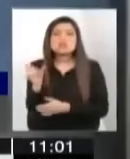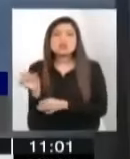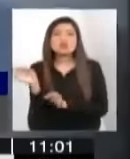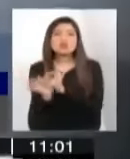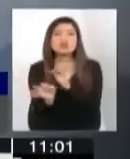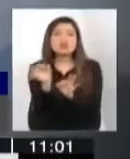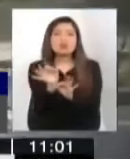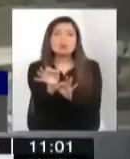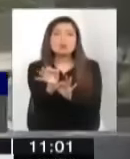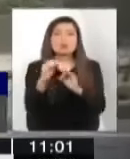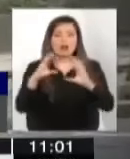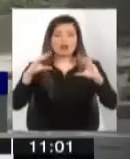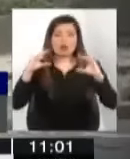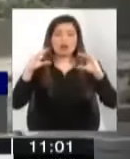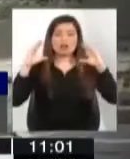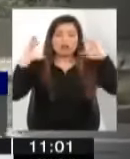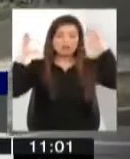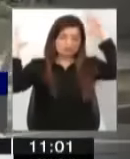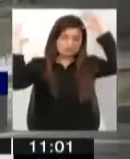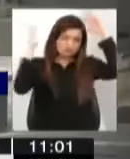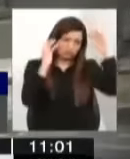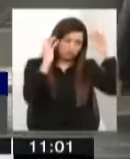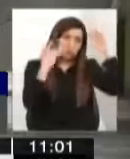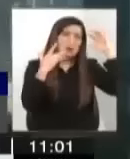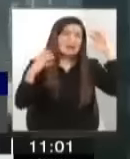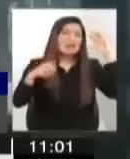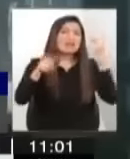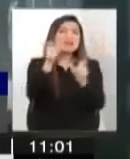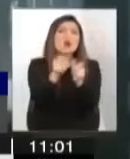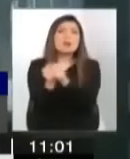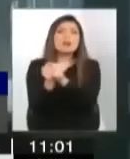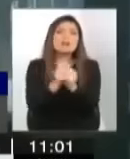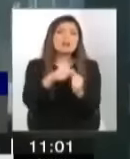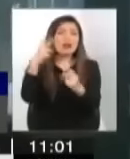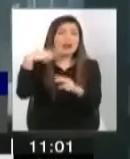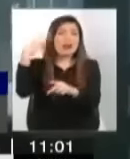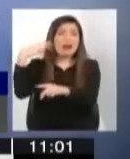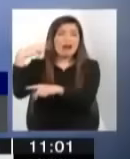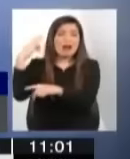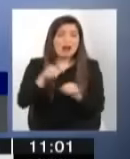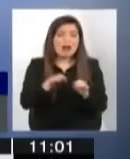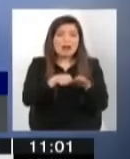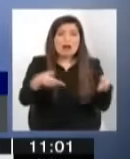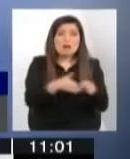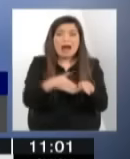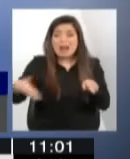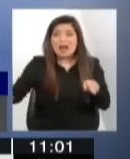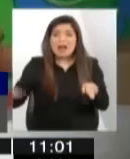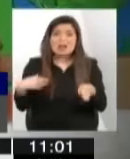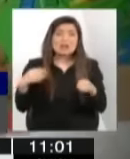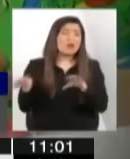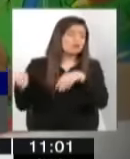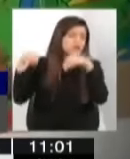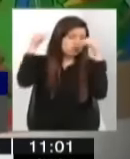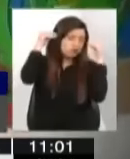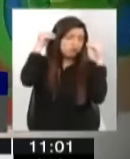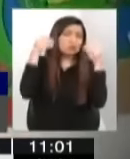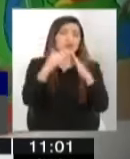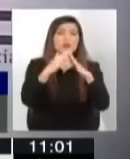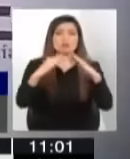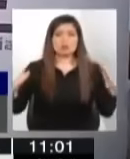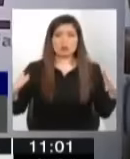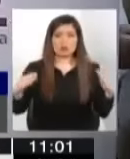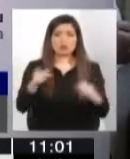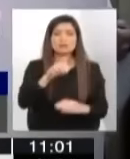tapaba la cabeza con la almohada para no escuchar los llantos de sus compañeros que estaban siendo violados en la cama de al lado, en una casa de acogida del Sename.